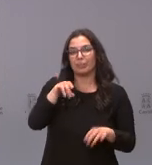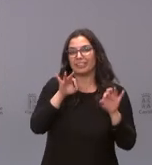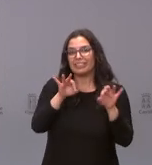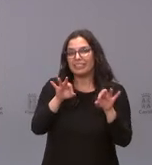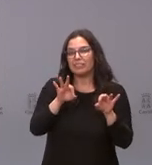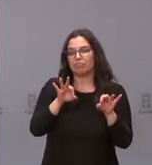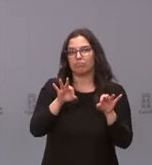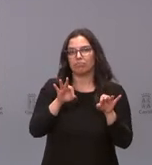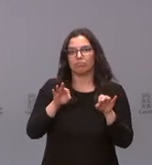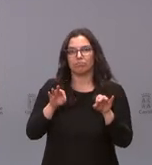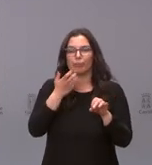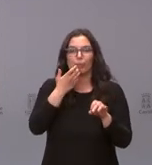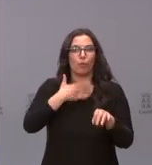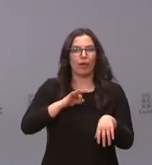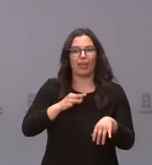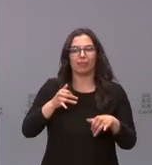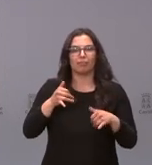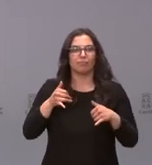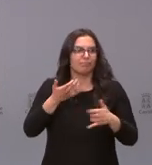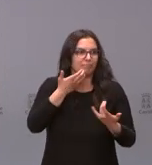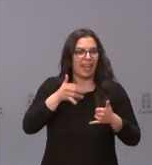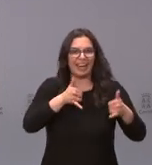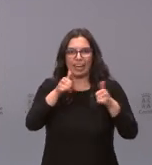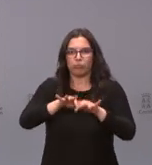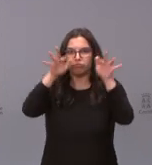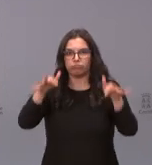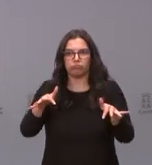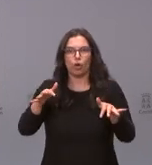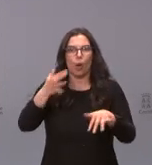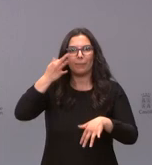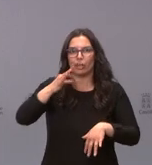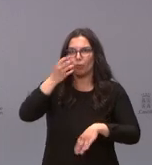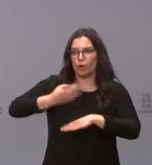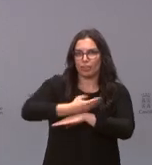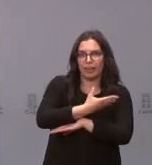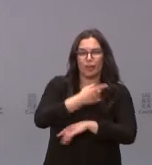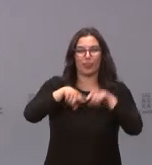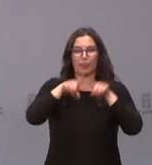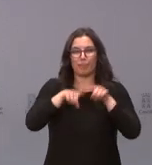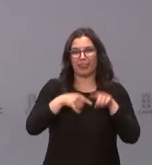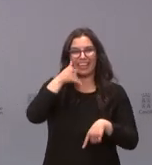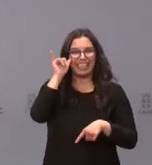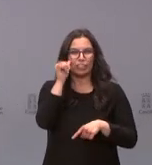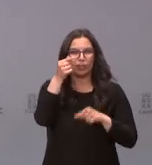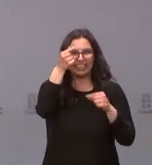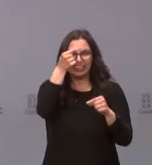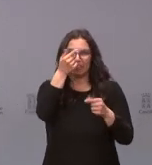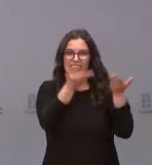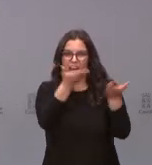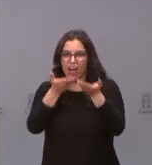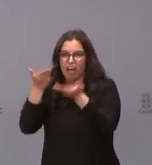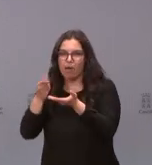riesgo, es decir, riesgo de inundaciones, riesgo de mercancías peligrosas por ferrocarril, numerosos riesgos que son los que evalúan y determinan una